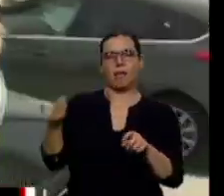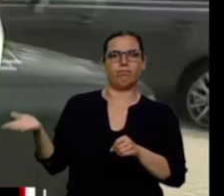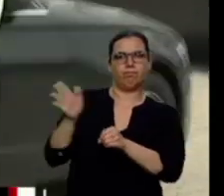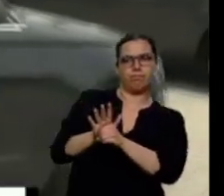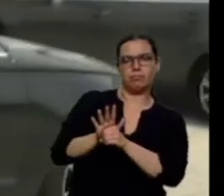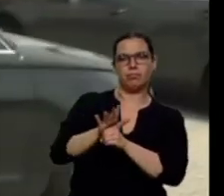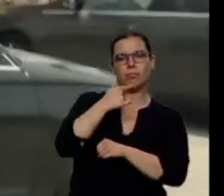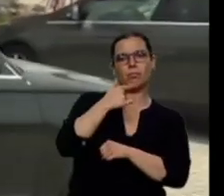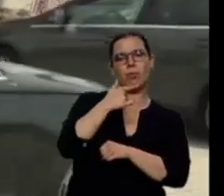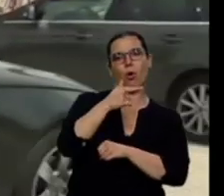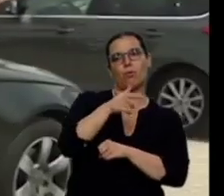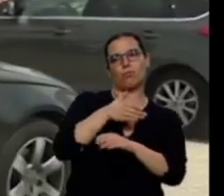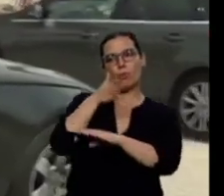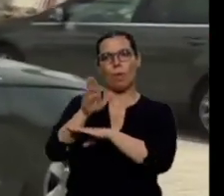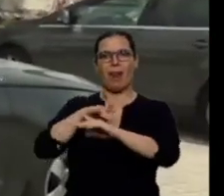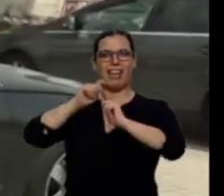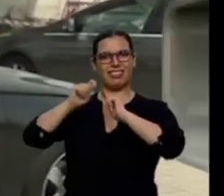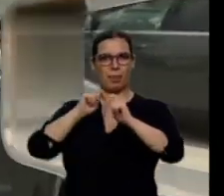víctimas que no habían denunciado.